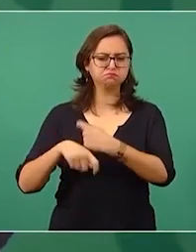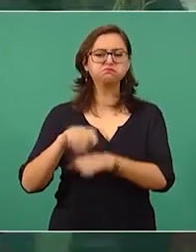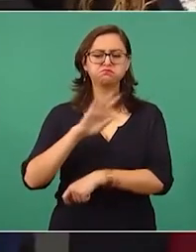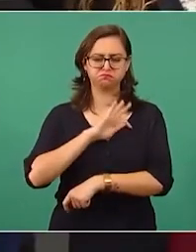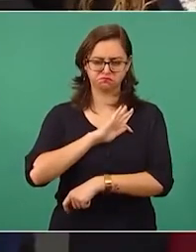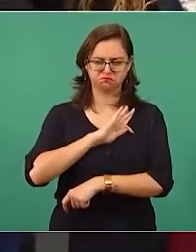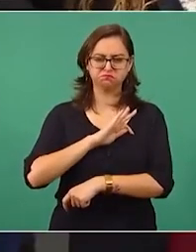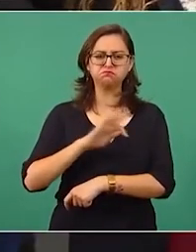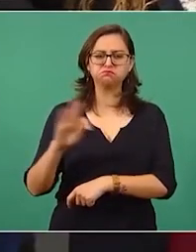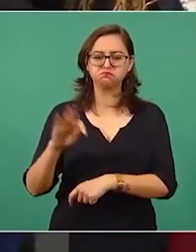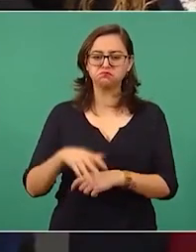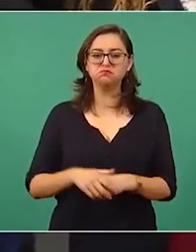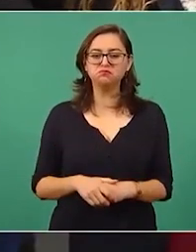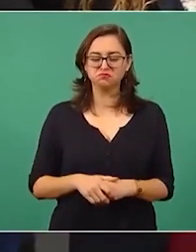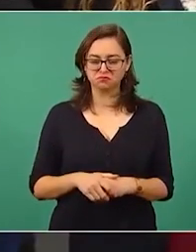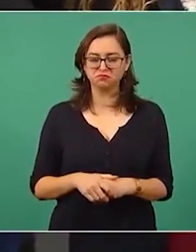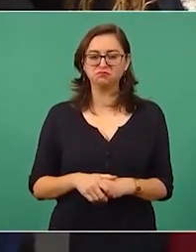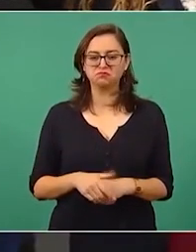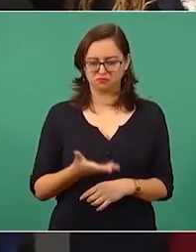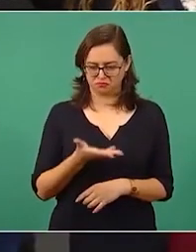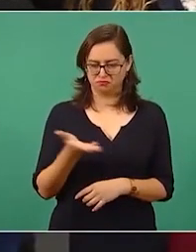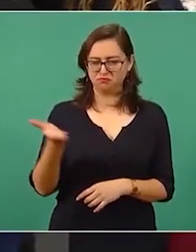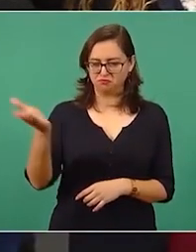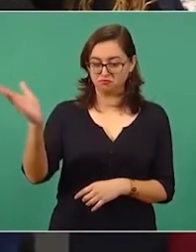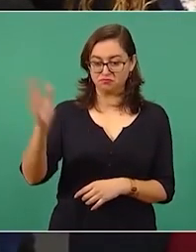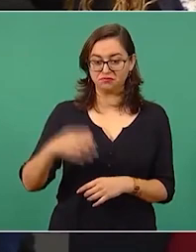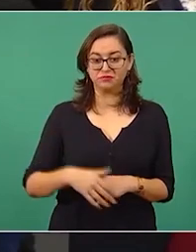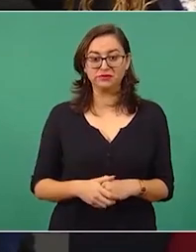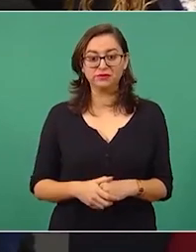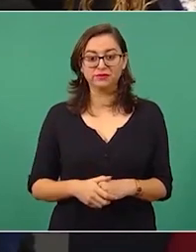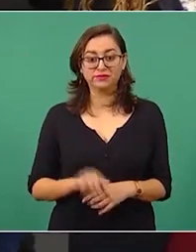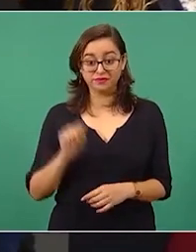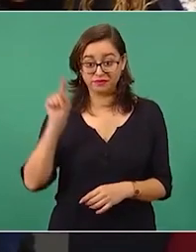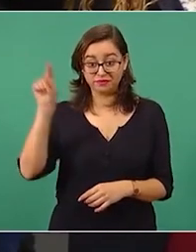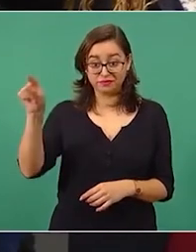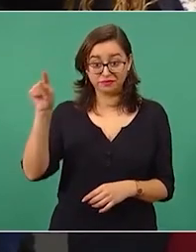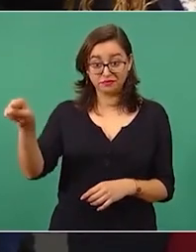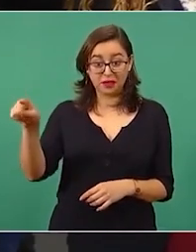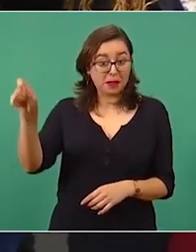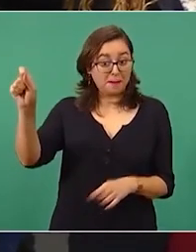y ahí le hacían los estudios y se autorizaba